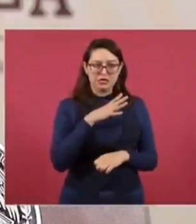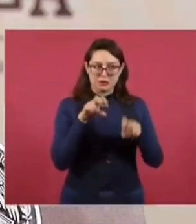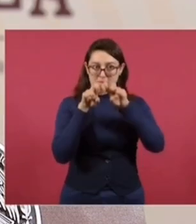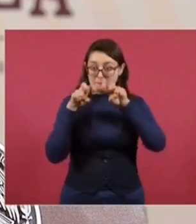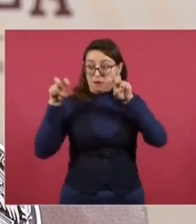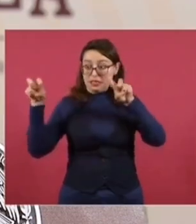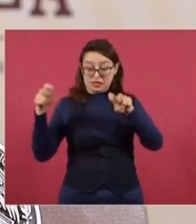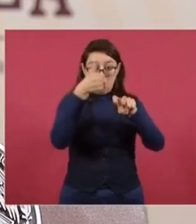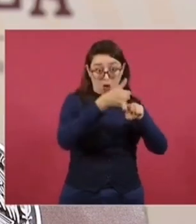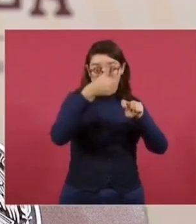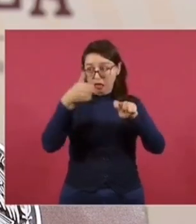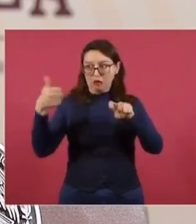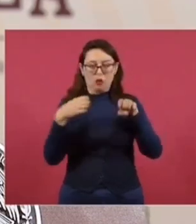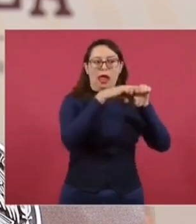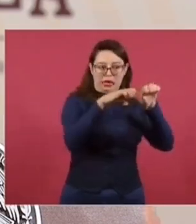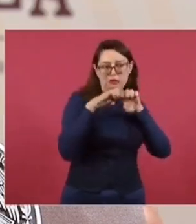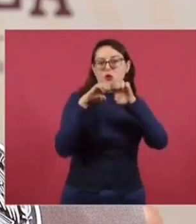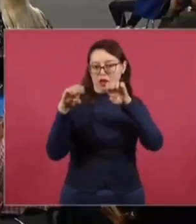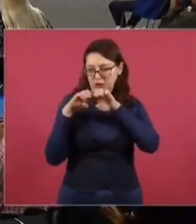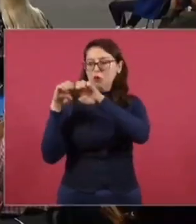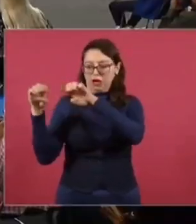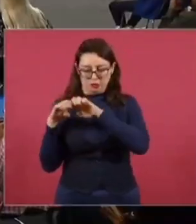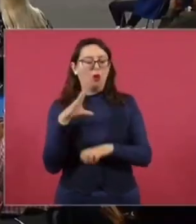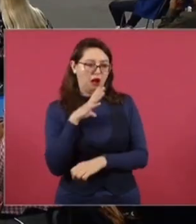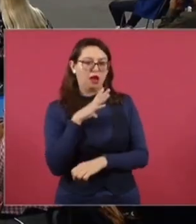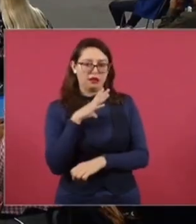tiene un equipo que analiza todos los asuntos que les sean turnados.